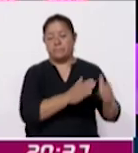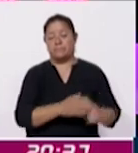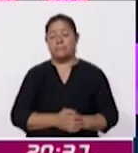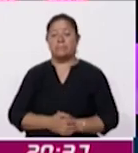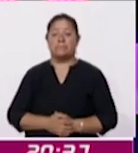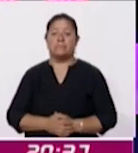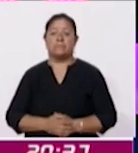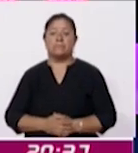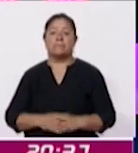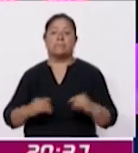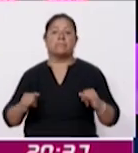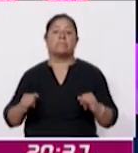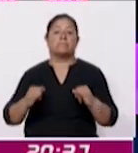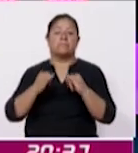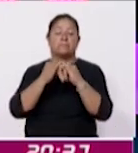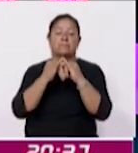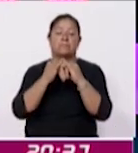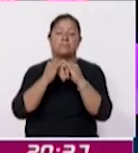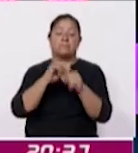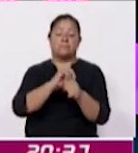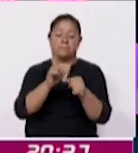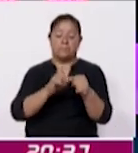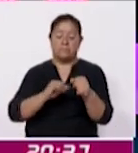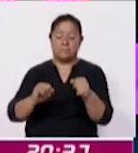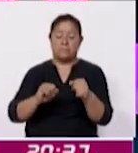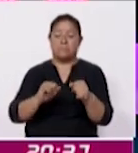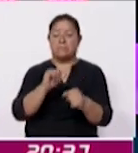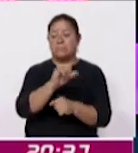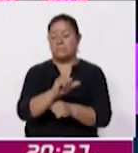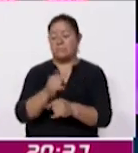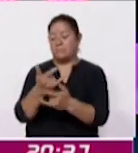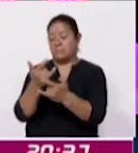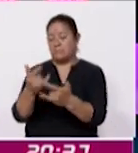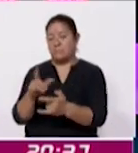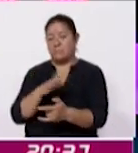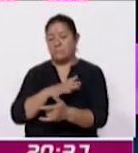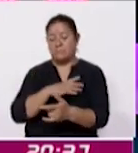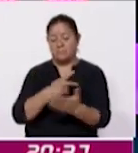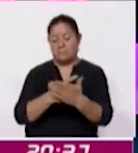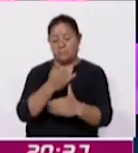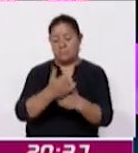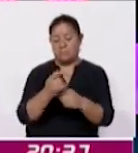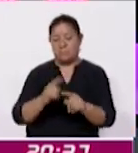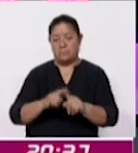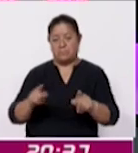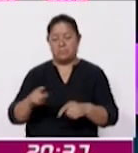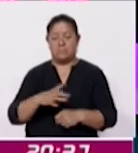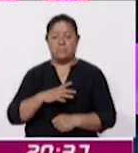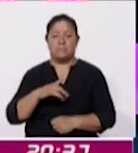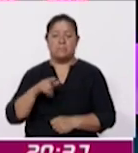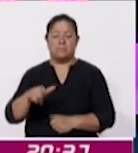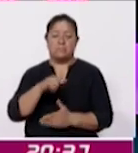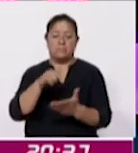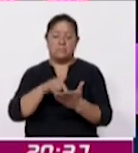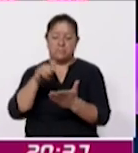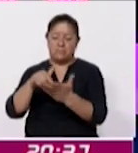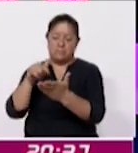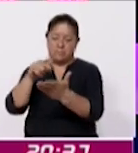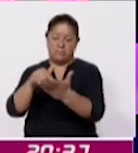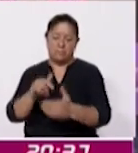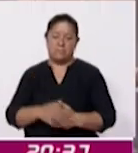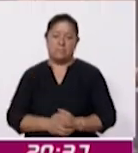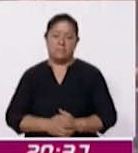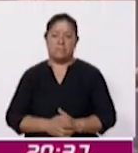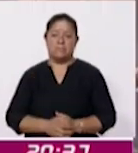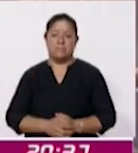Instituto Nacional de Antropología e Historia diversos proyectos en monumentos recintos históricos y arquitectónicos